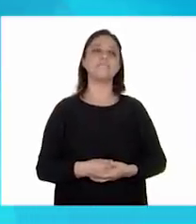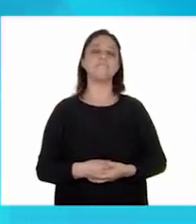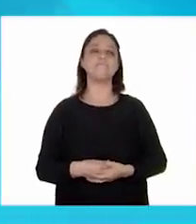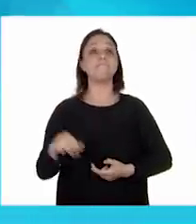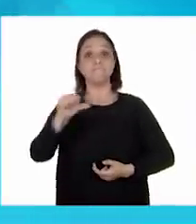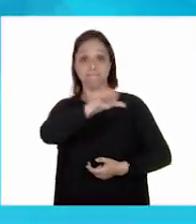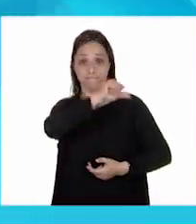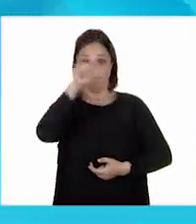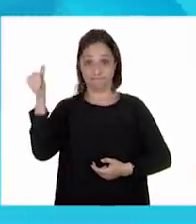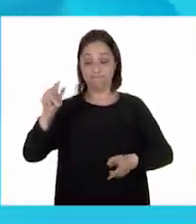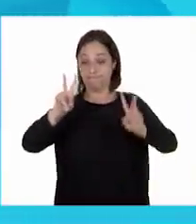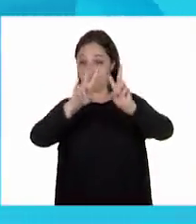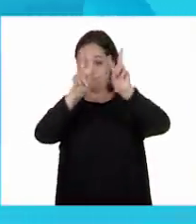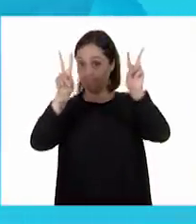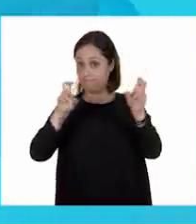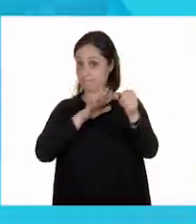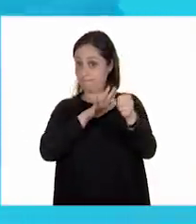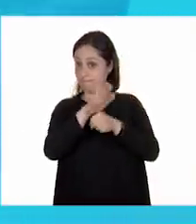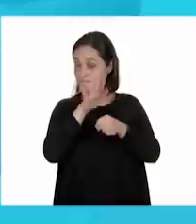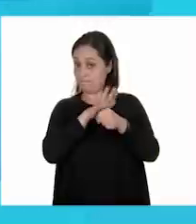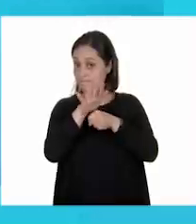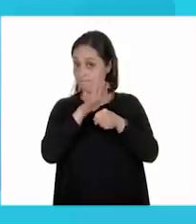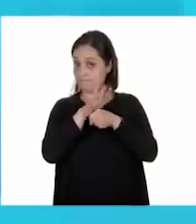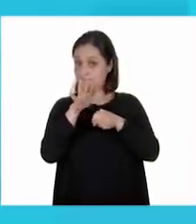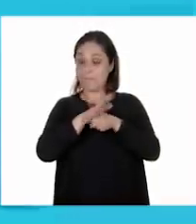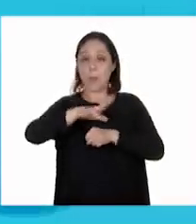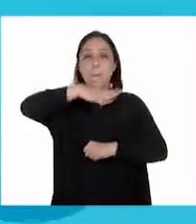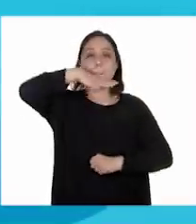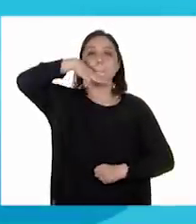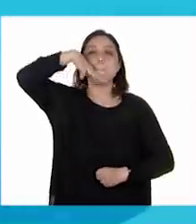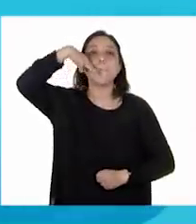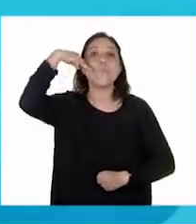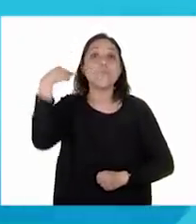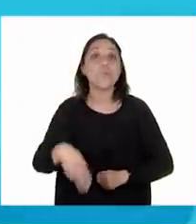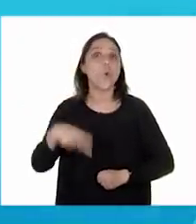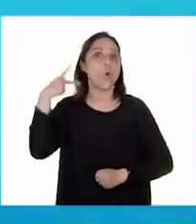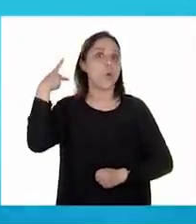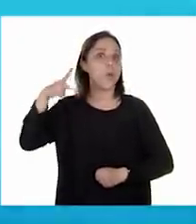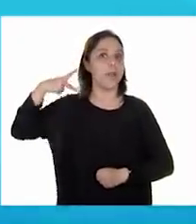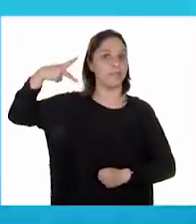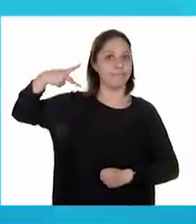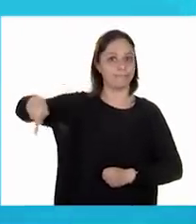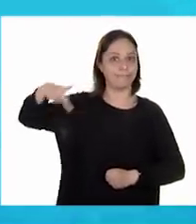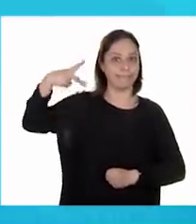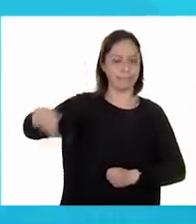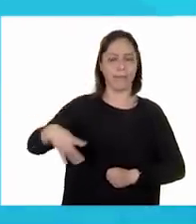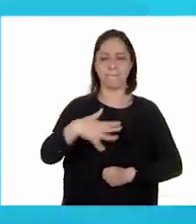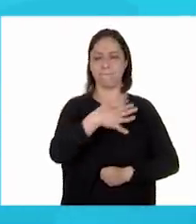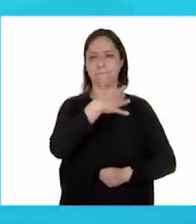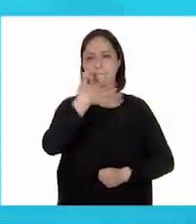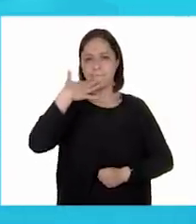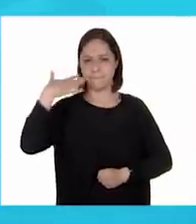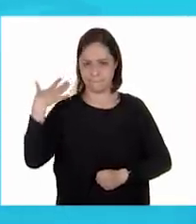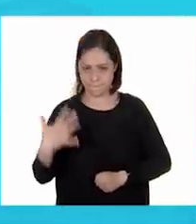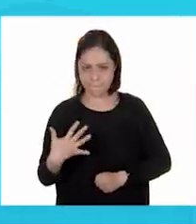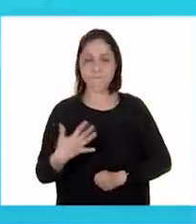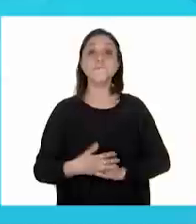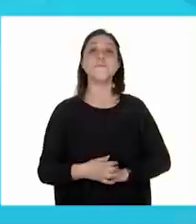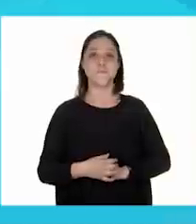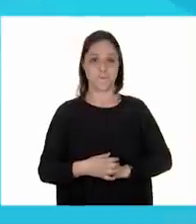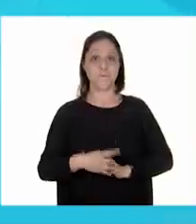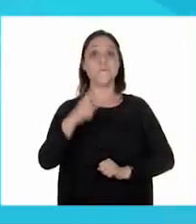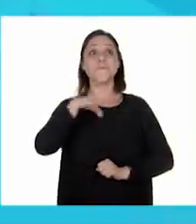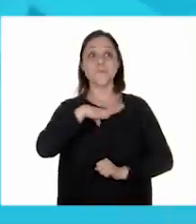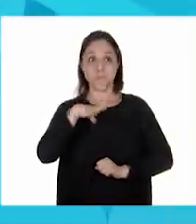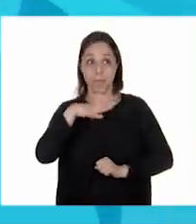otra ficha y el título es... El Mole Poblano. El Mole. Mmm, qué ricura. A ver, ahí